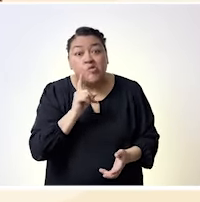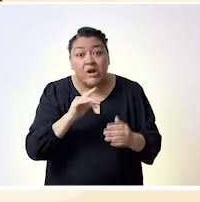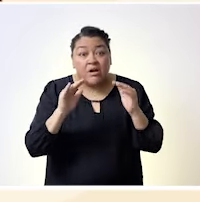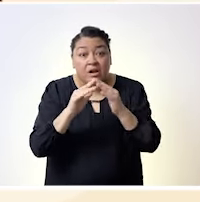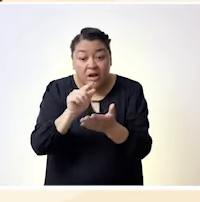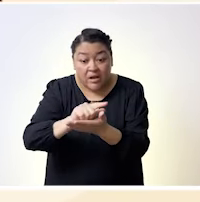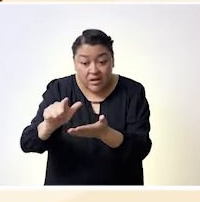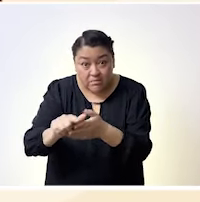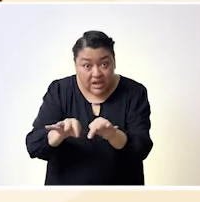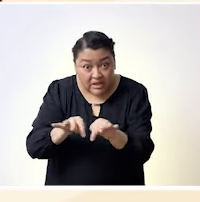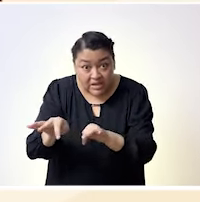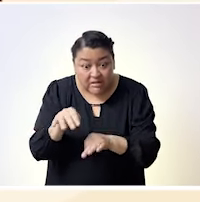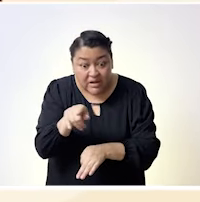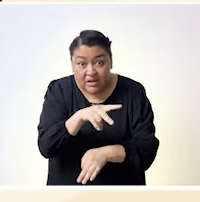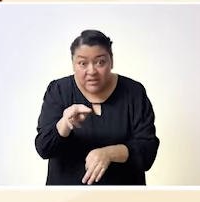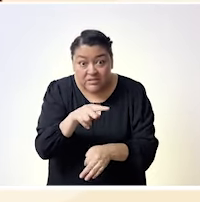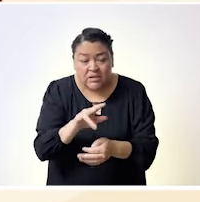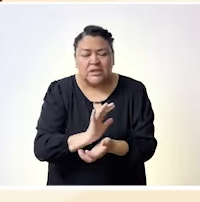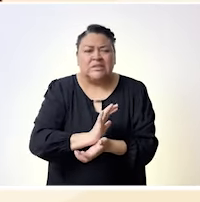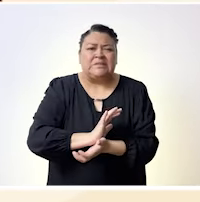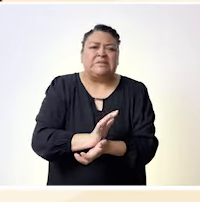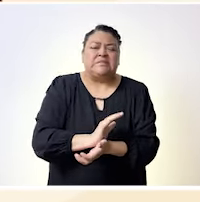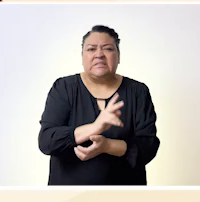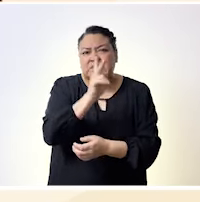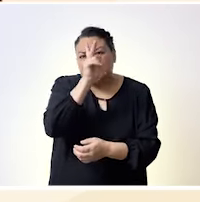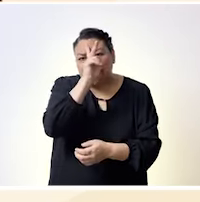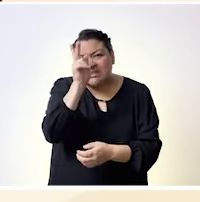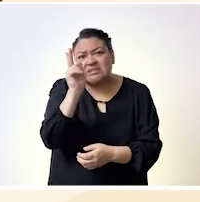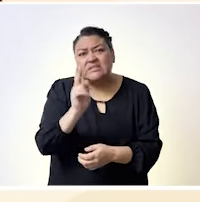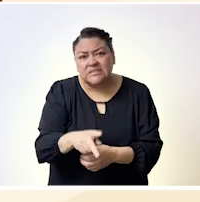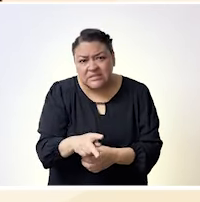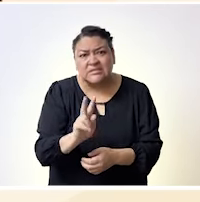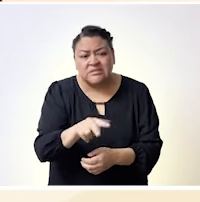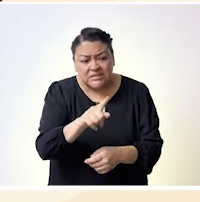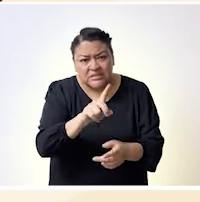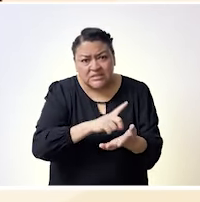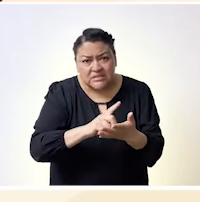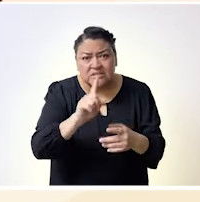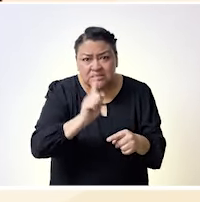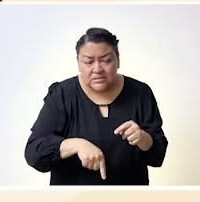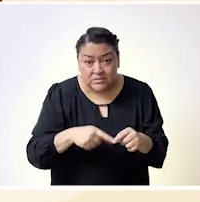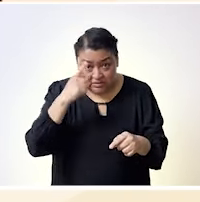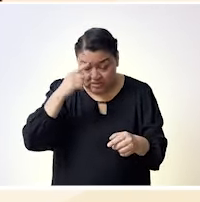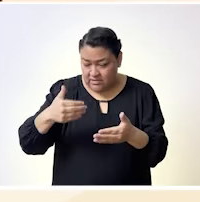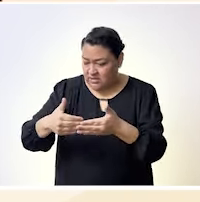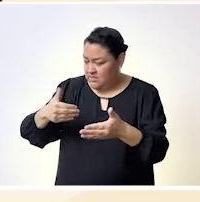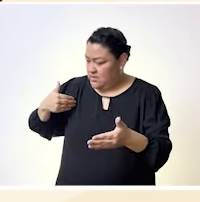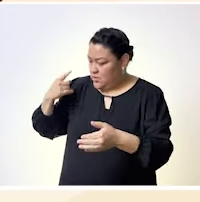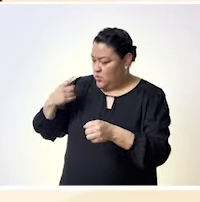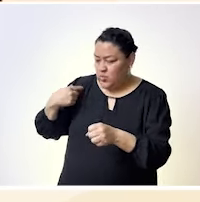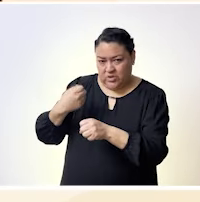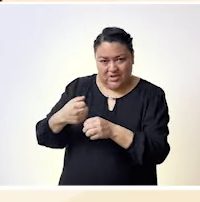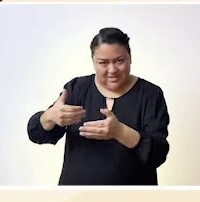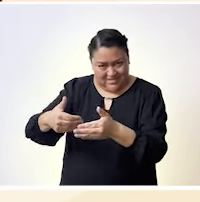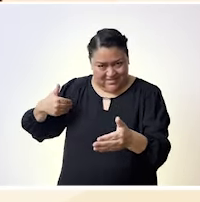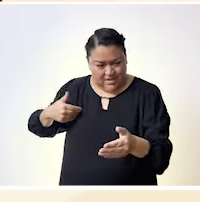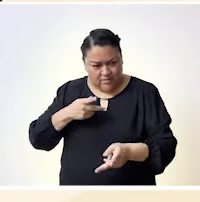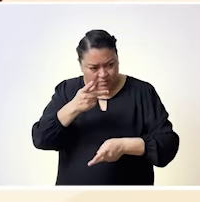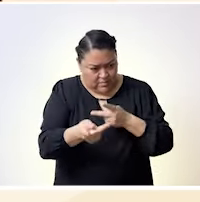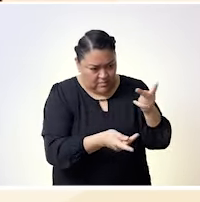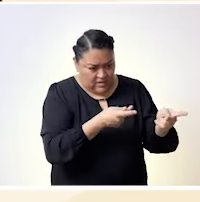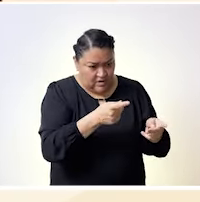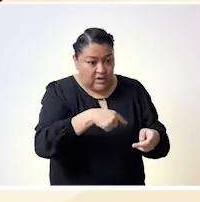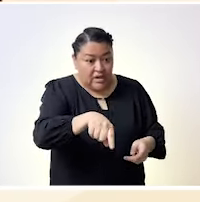del hogar indígena. En tanto que la prevalencia de la discriminación reportada por mujeres en el último año previo a la Enadis